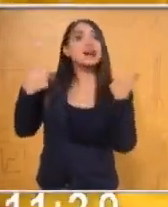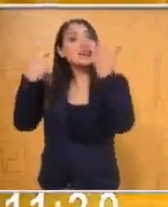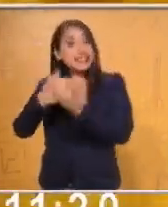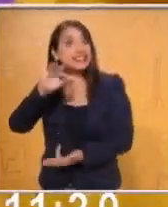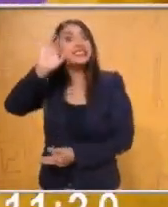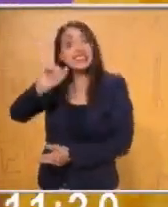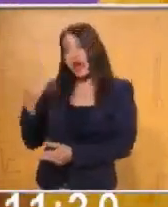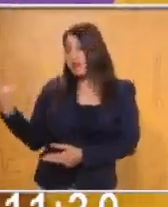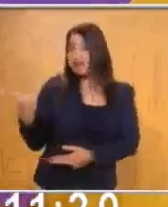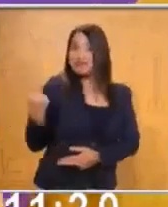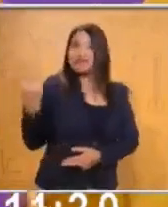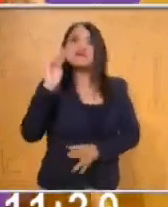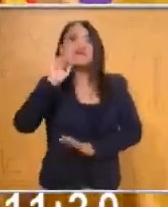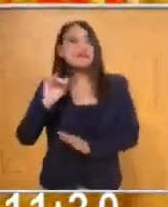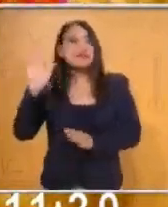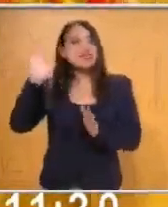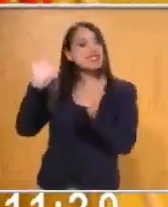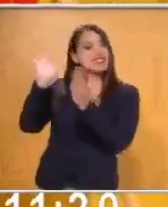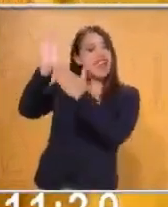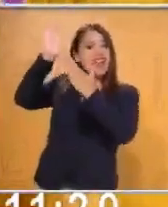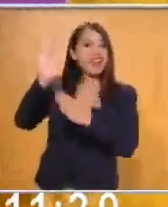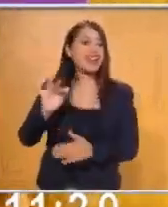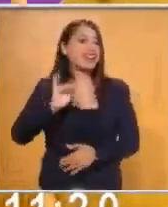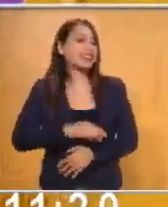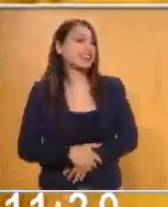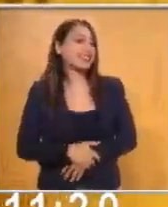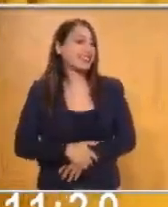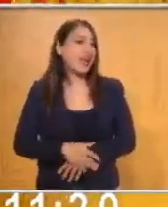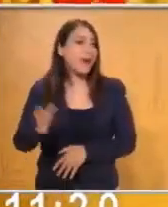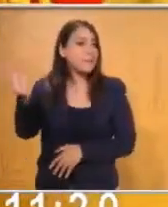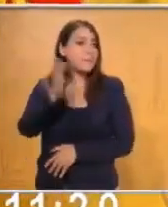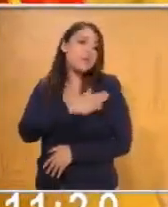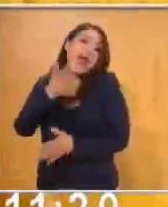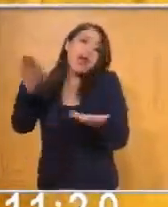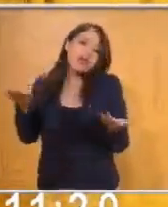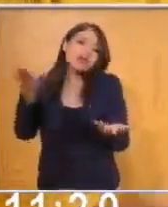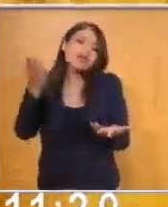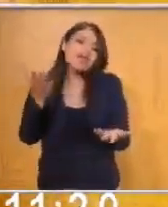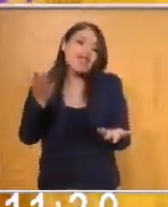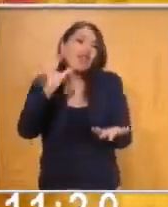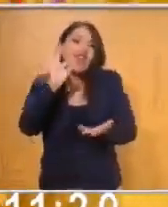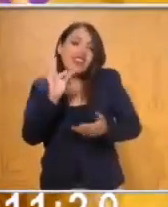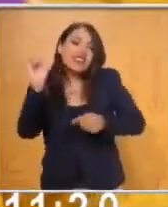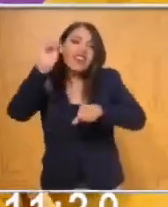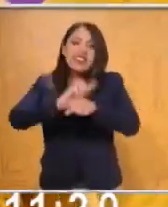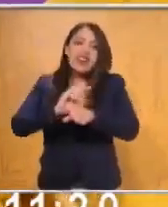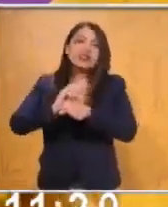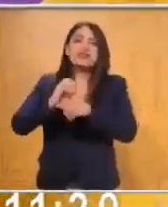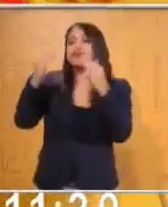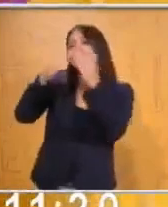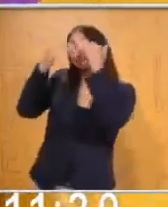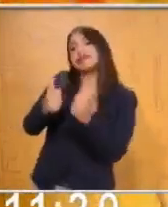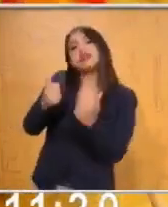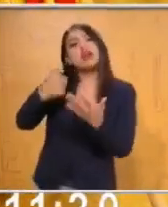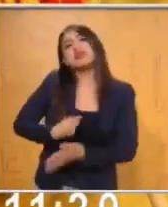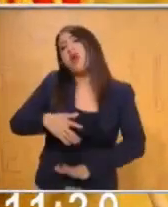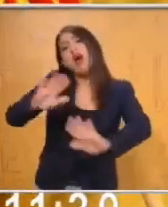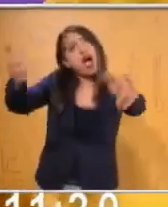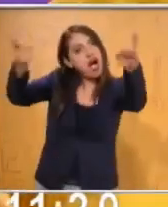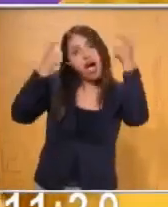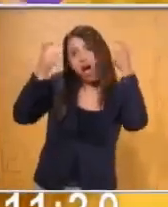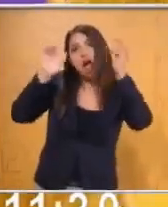callas. Qué bueno. En la cuarentena, hoy estoy harta de no salir a ninguna parte.